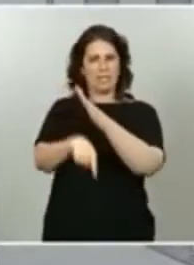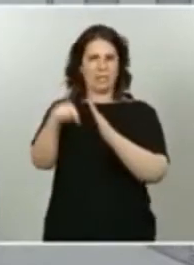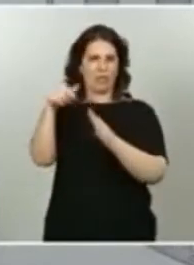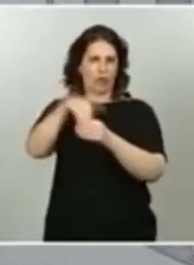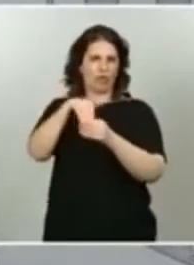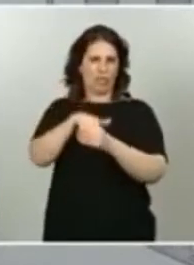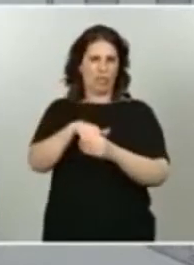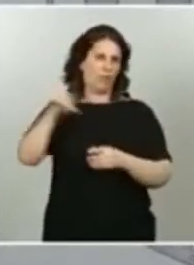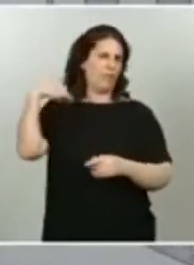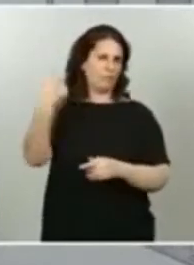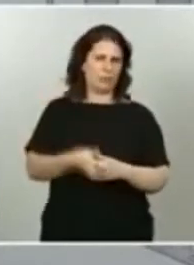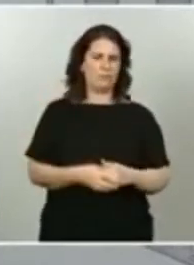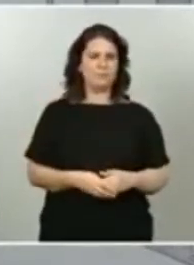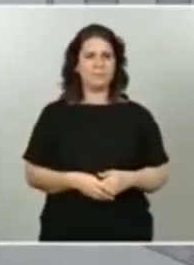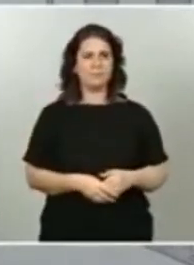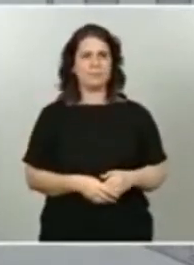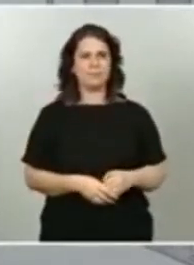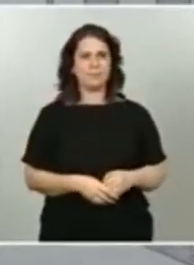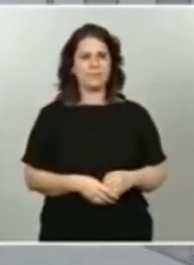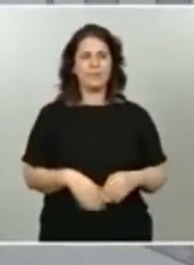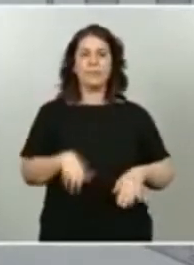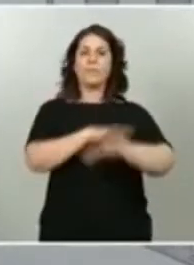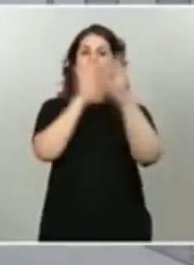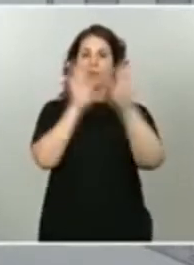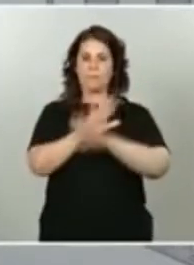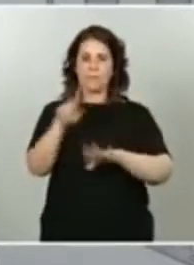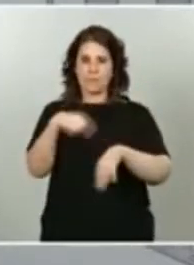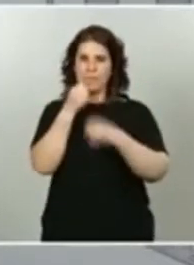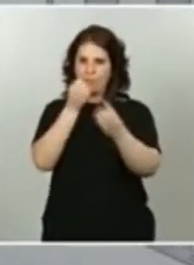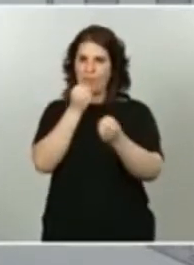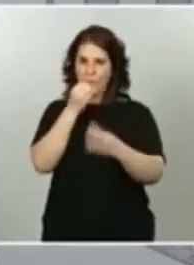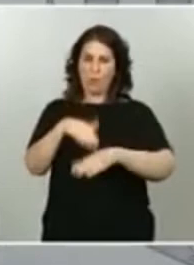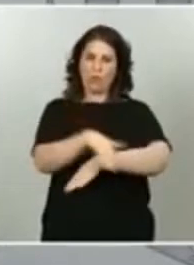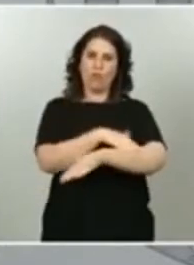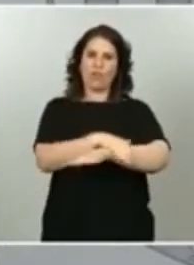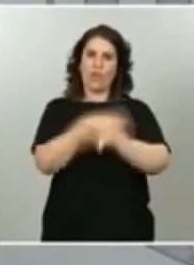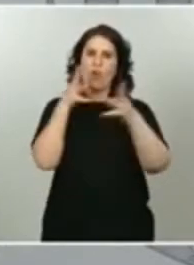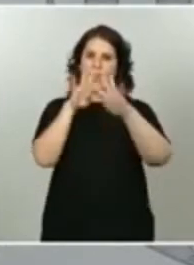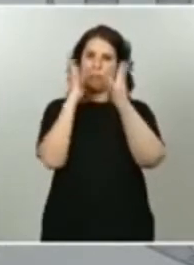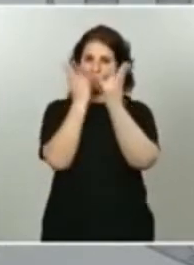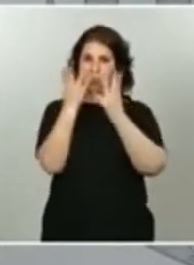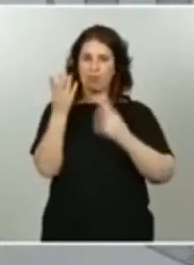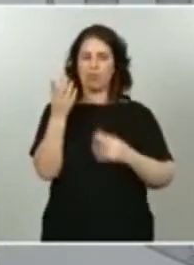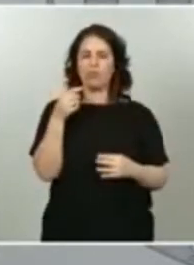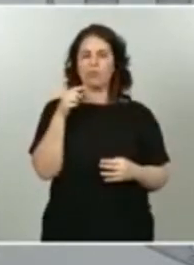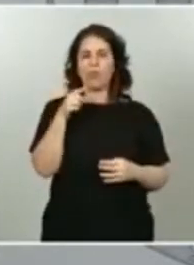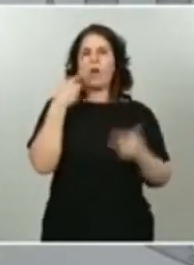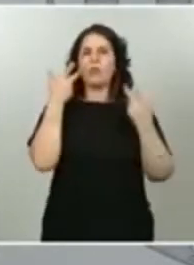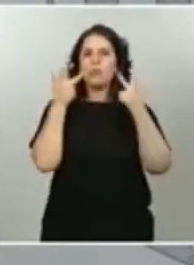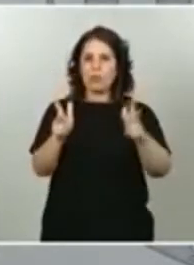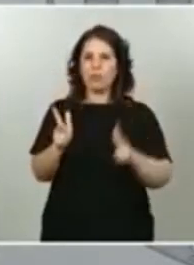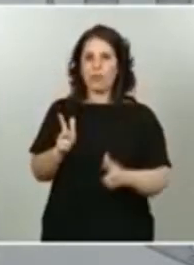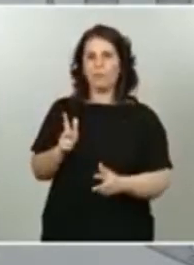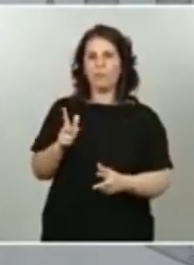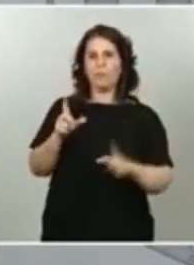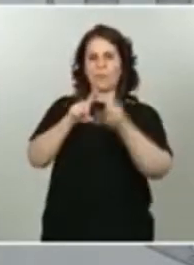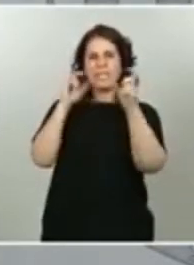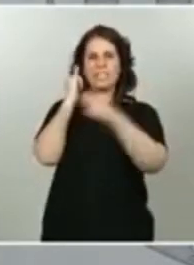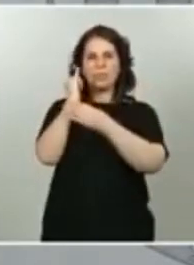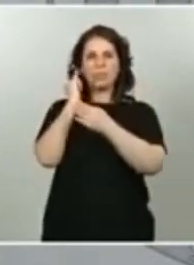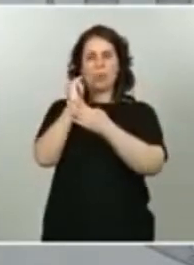su intervención. Por último, les informo que el Consejo de Ministros ha autorizado al Instituto de Cinematografía y de Artes